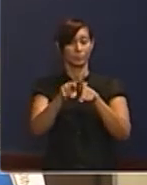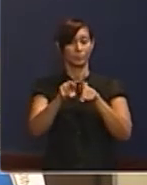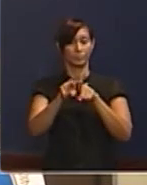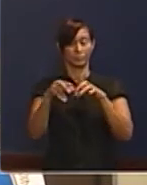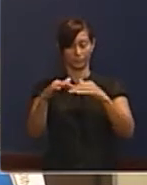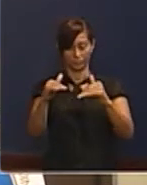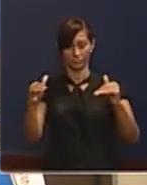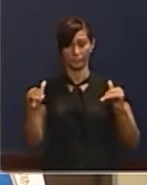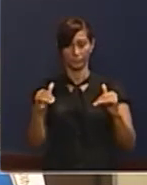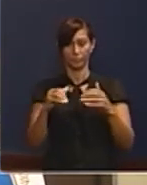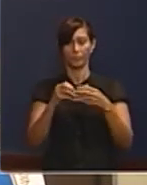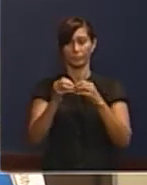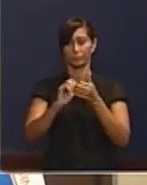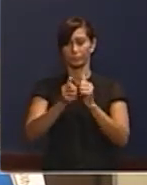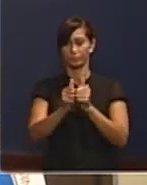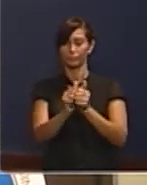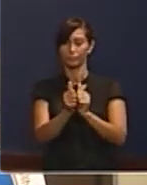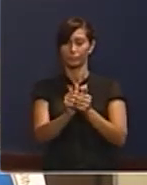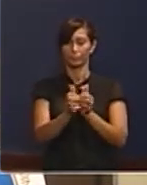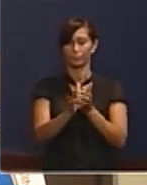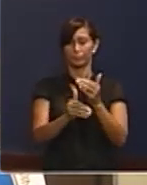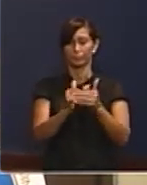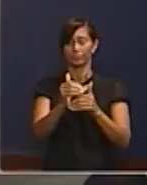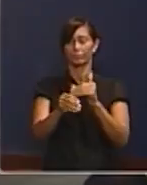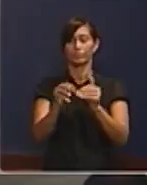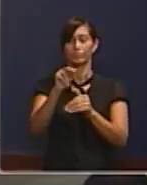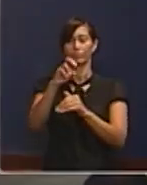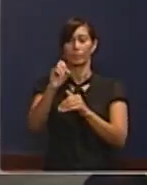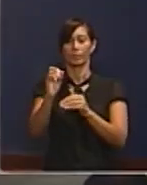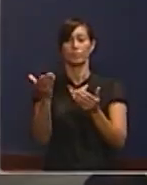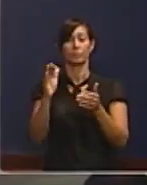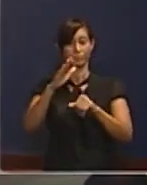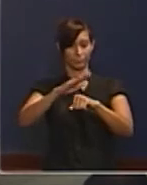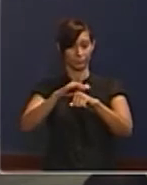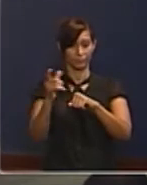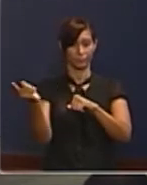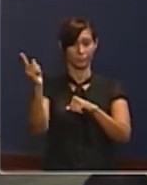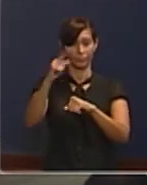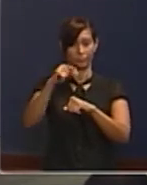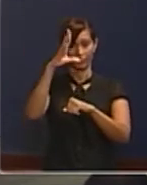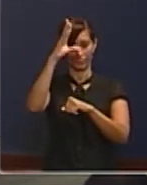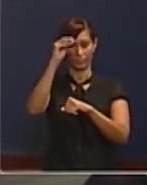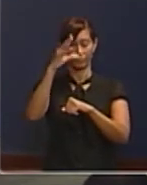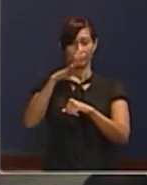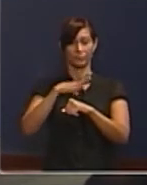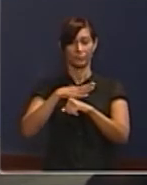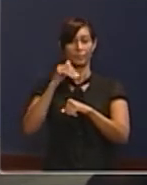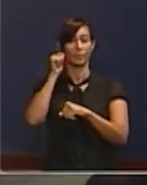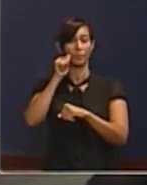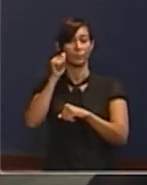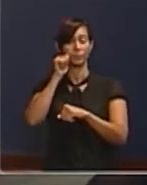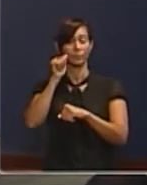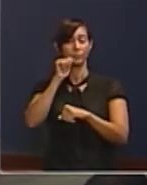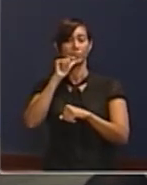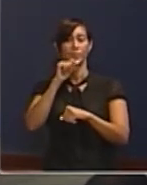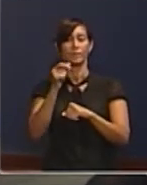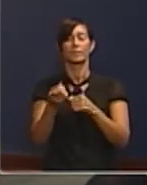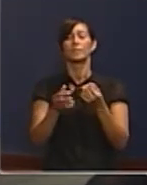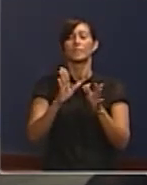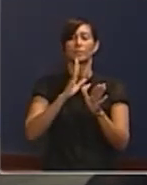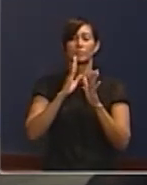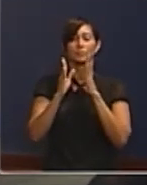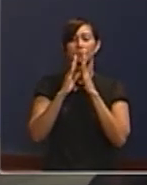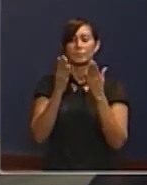una planta de proceso del maní. Pero vamos a pedirle a Don Mauricio y a su hija para que sean quienes hablen del clima de inversión que vive en la República Dominicana,